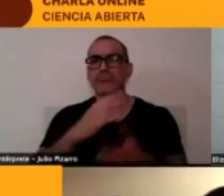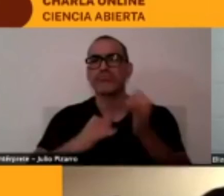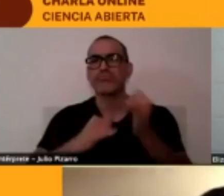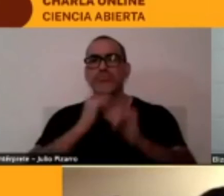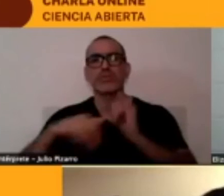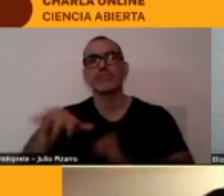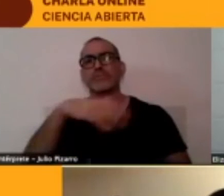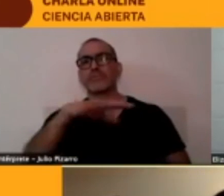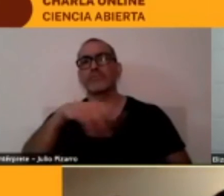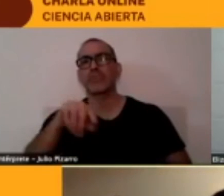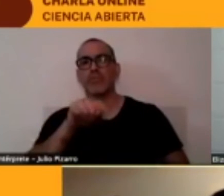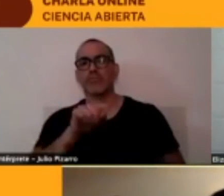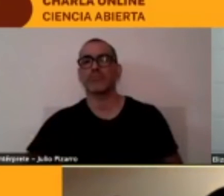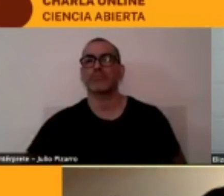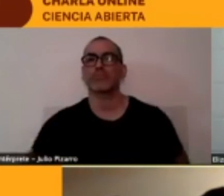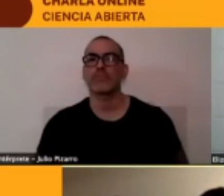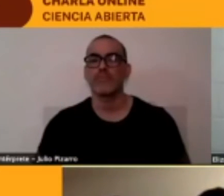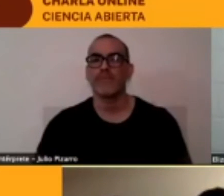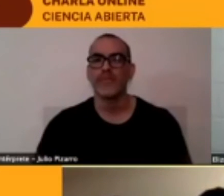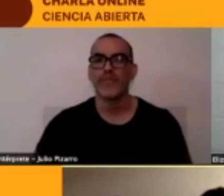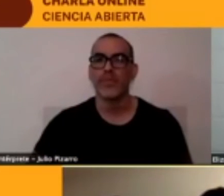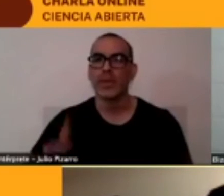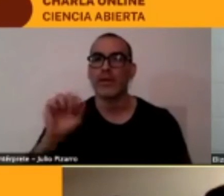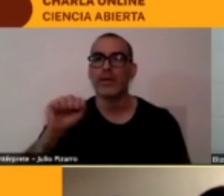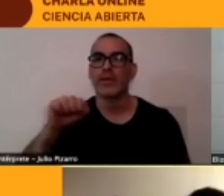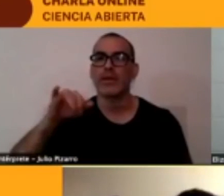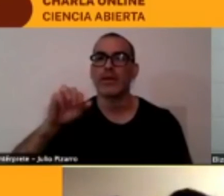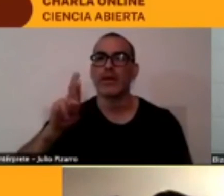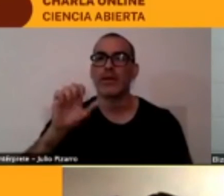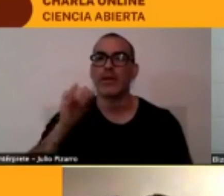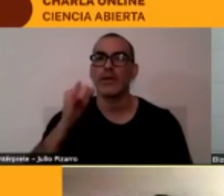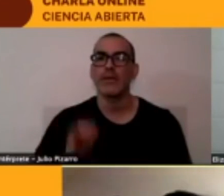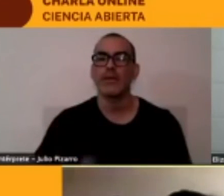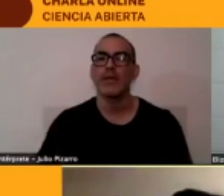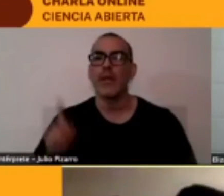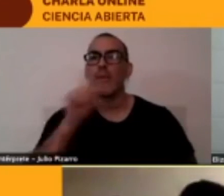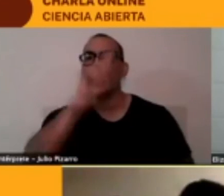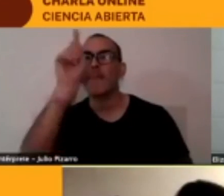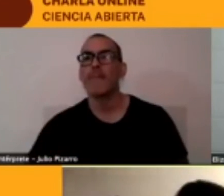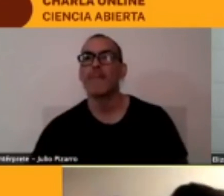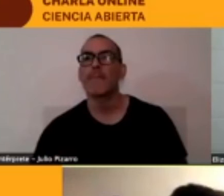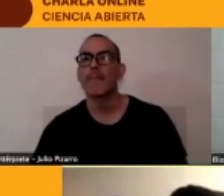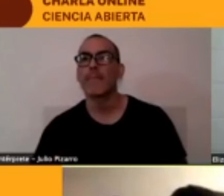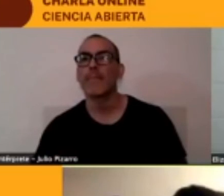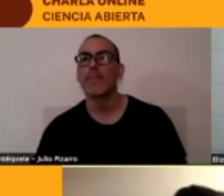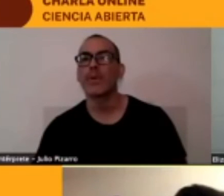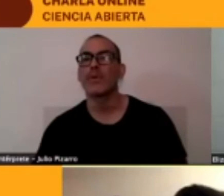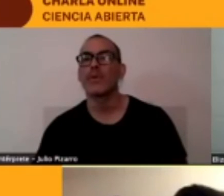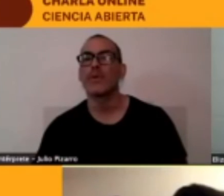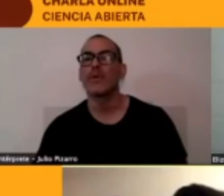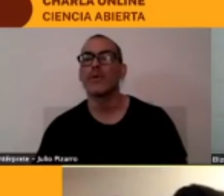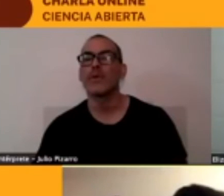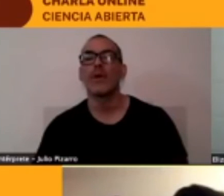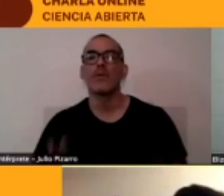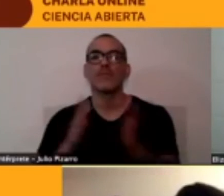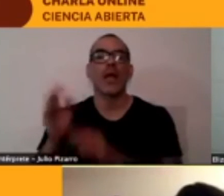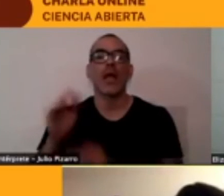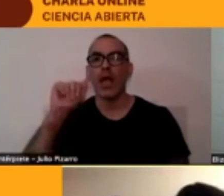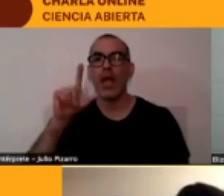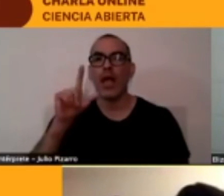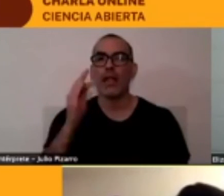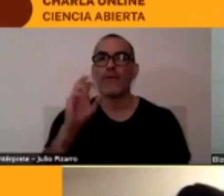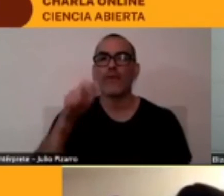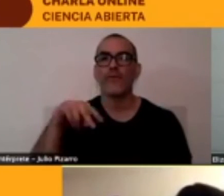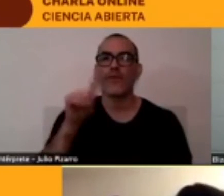perfecto Ramírez Juan ahí está su respuesta Alfonso Pablo Perrico dice muy buena charla Galip